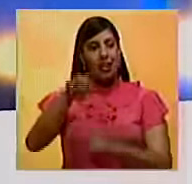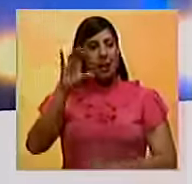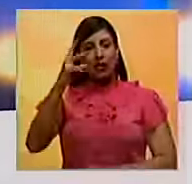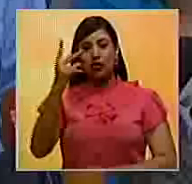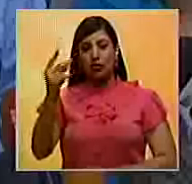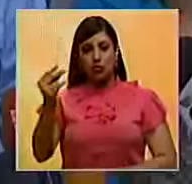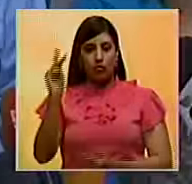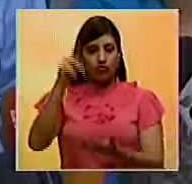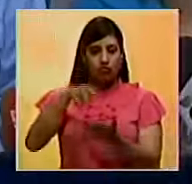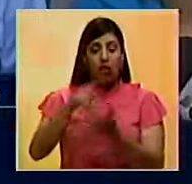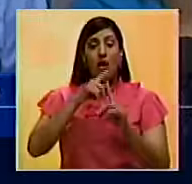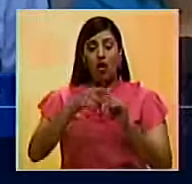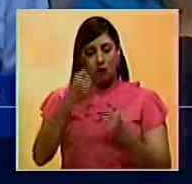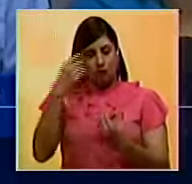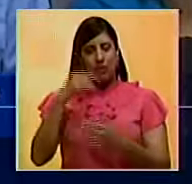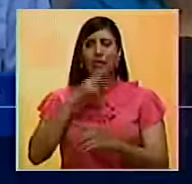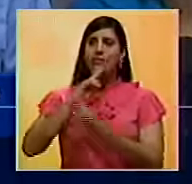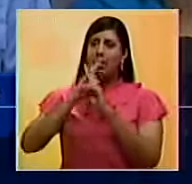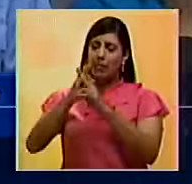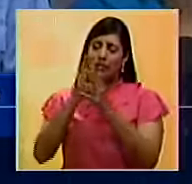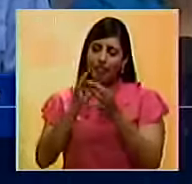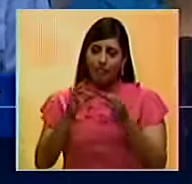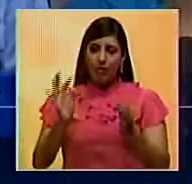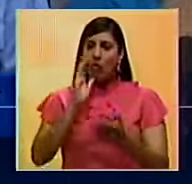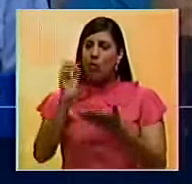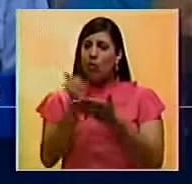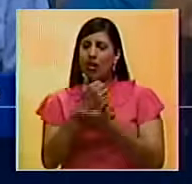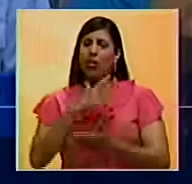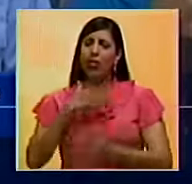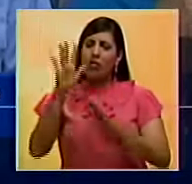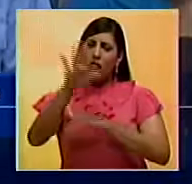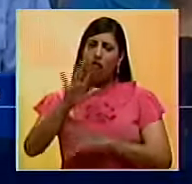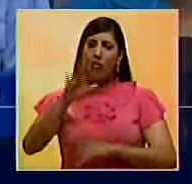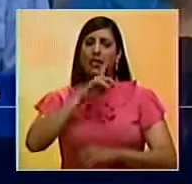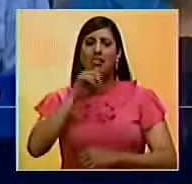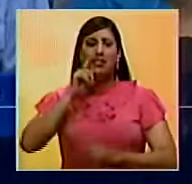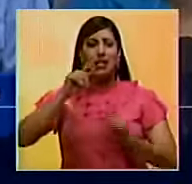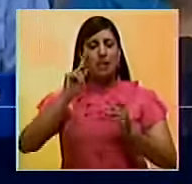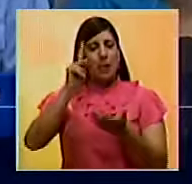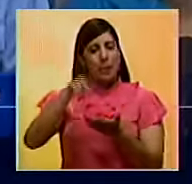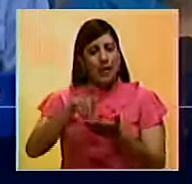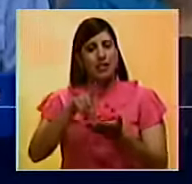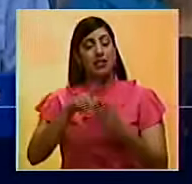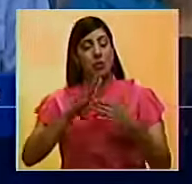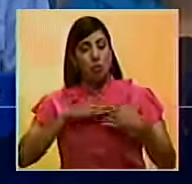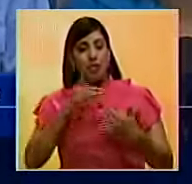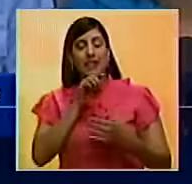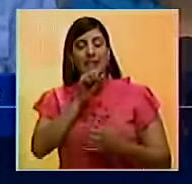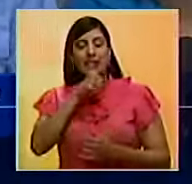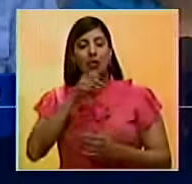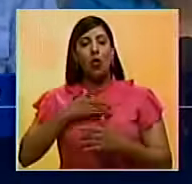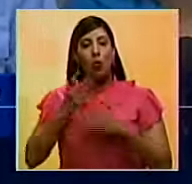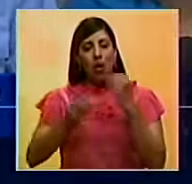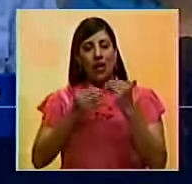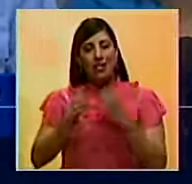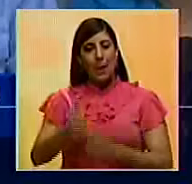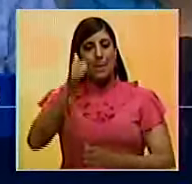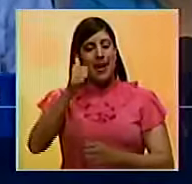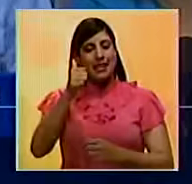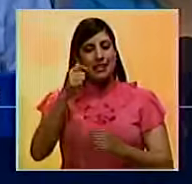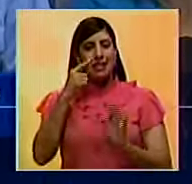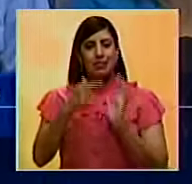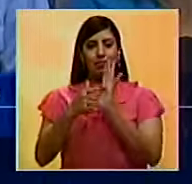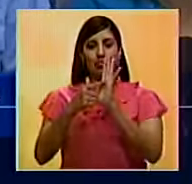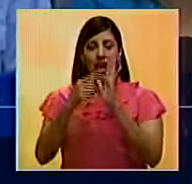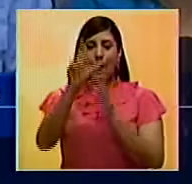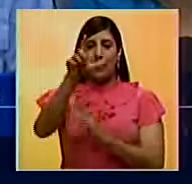país. Torrealba respondió que en diplomacia la ausencia puede ser una forma de ejercer presencia y el silencio puede llegar a ser el más elocuente